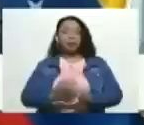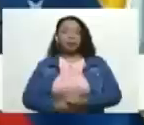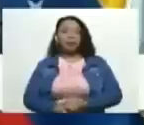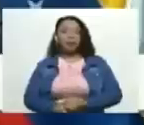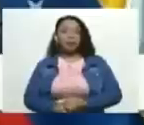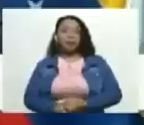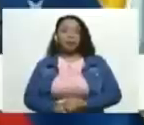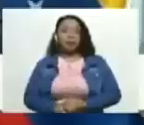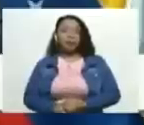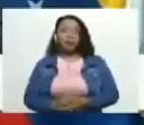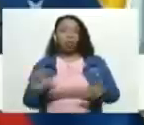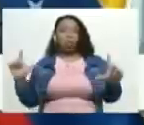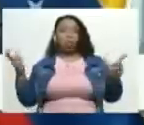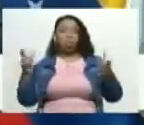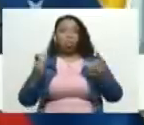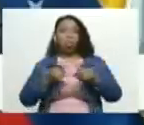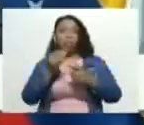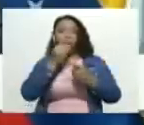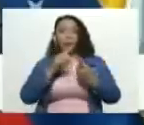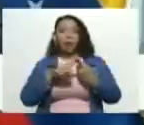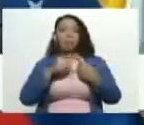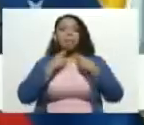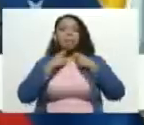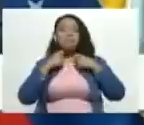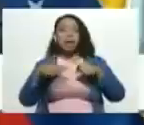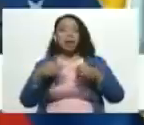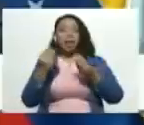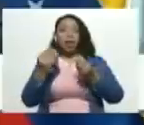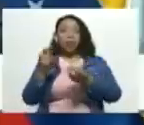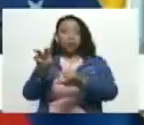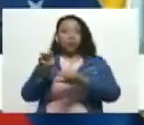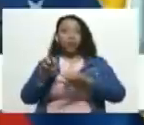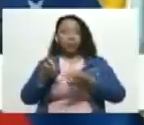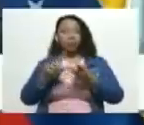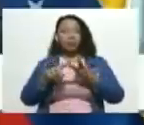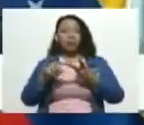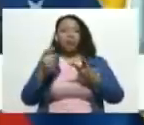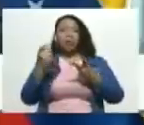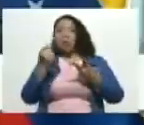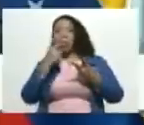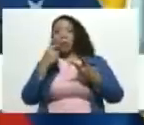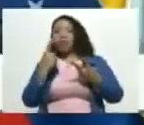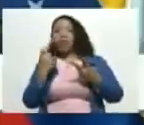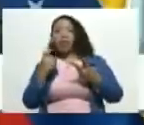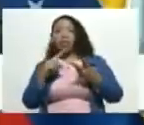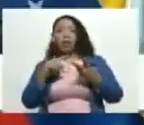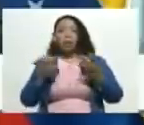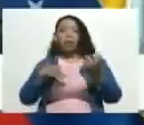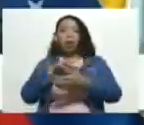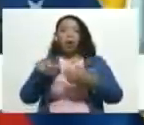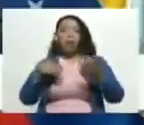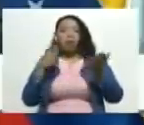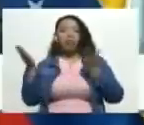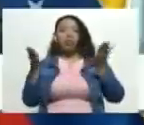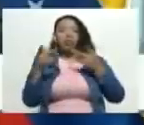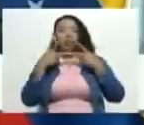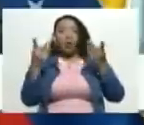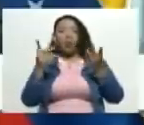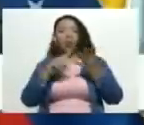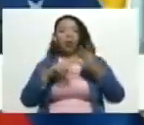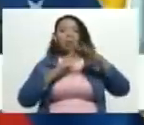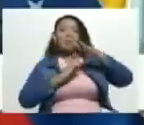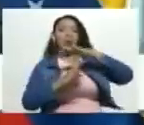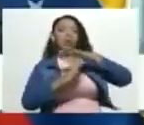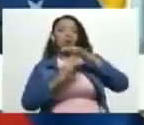escasez de alimento pérdida de poder adquisitivo falta de medicina problemas en los servicios públicos migración